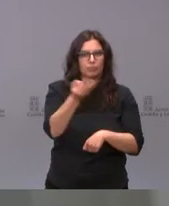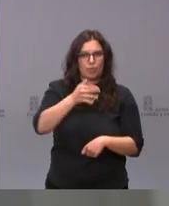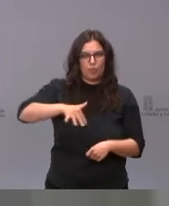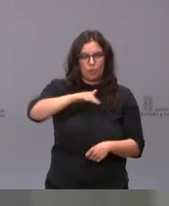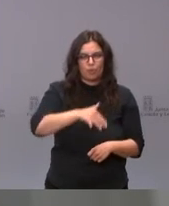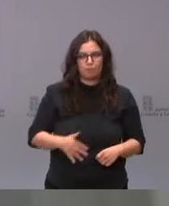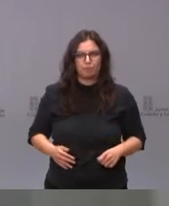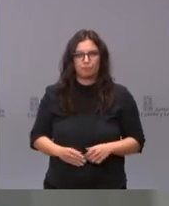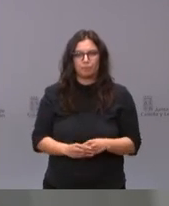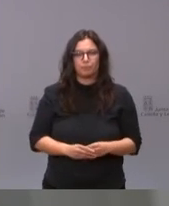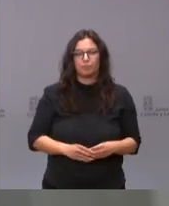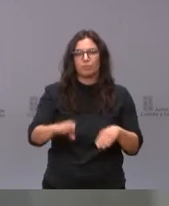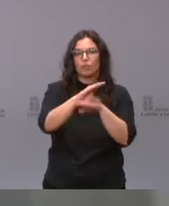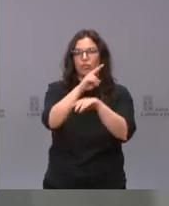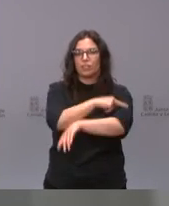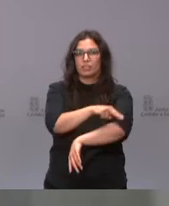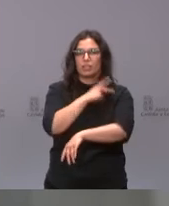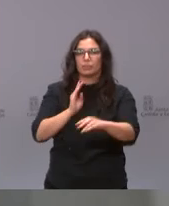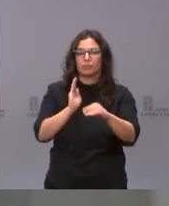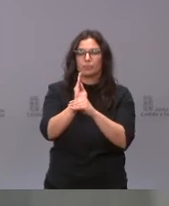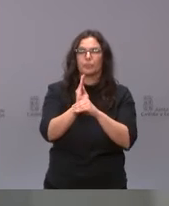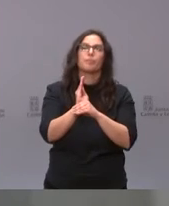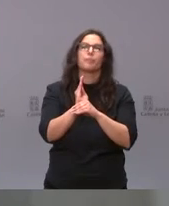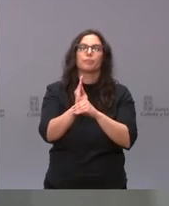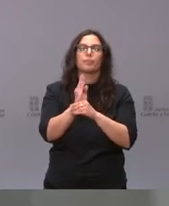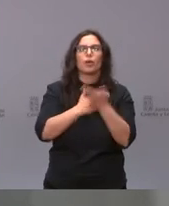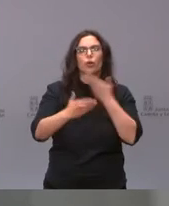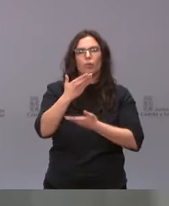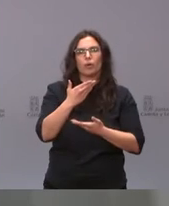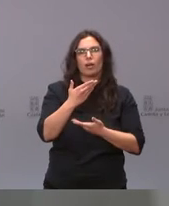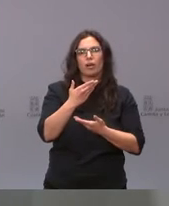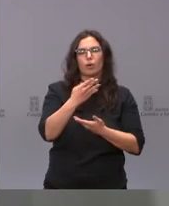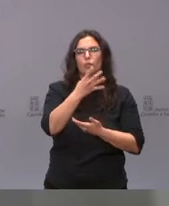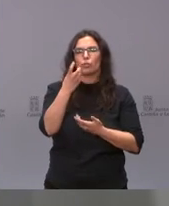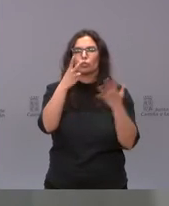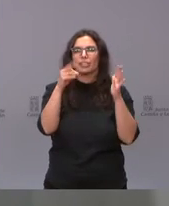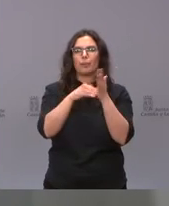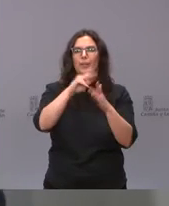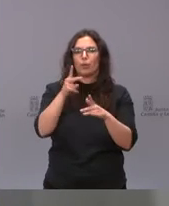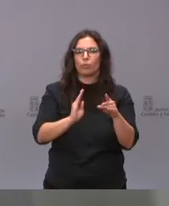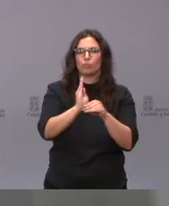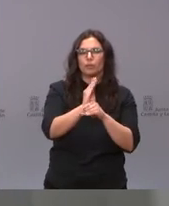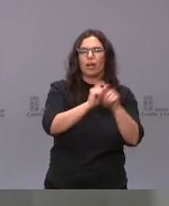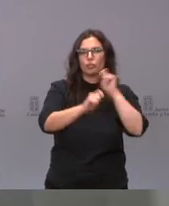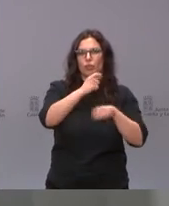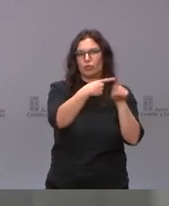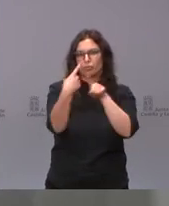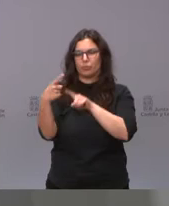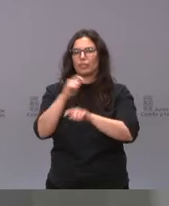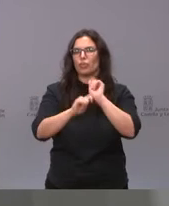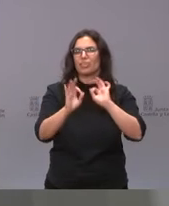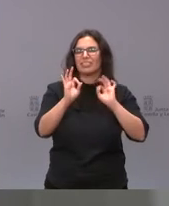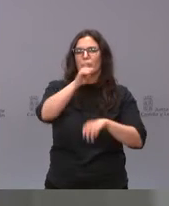La Consejería de Sanidad destina, colabora con más de 470.000 euros con varias asociaciones de pacientes